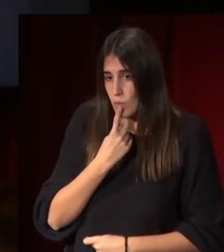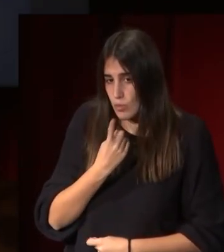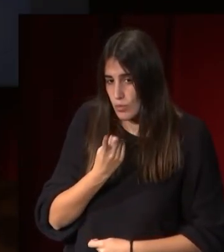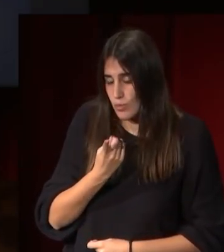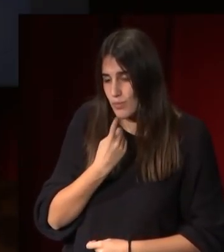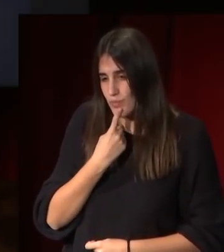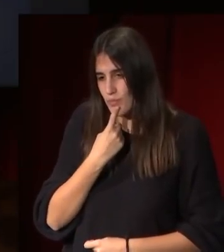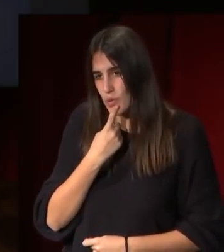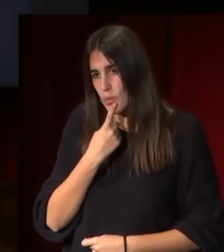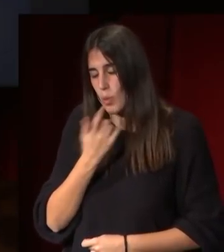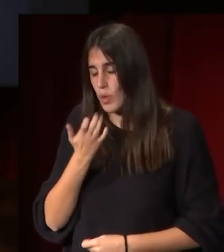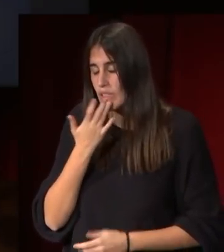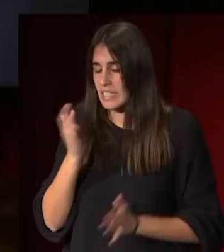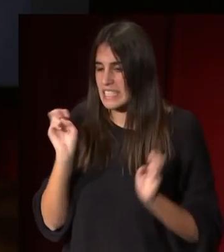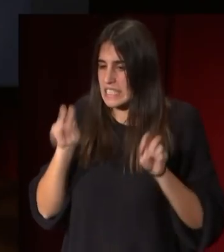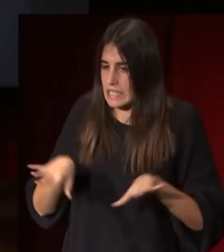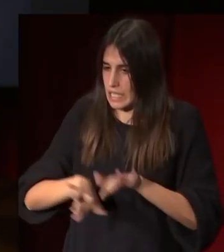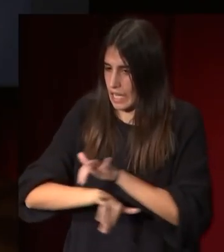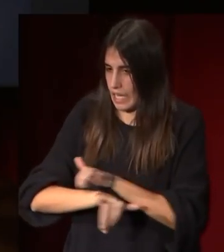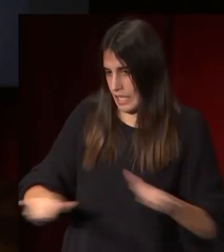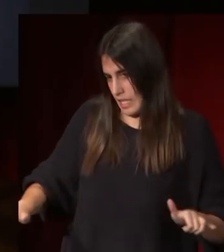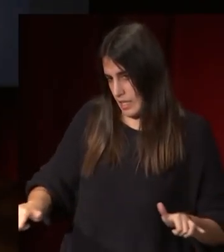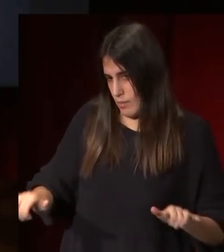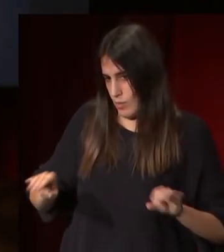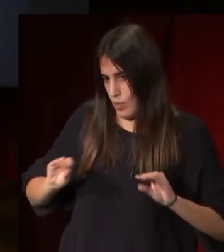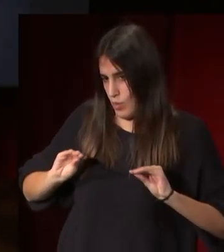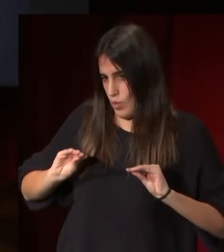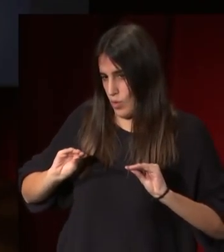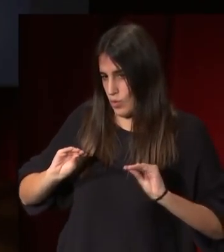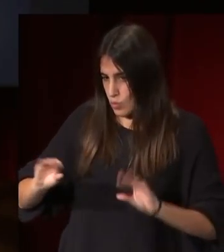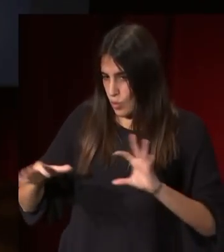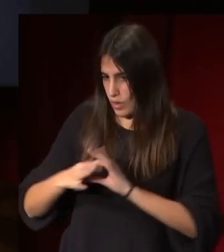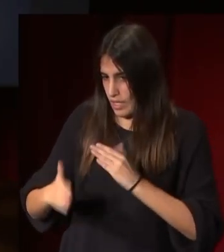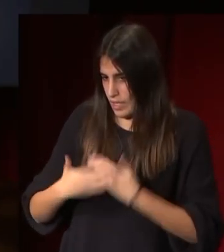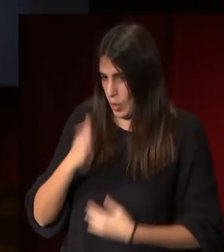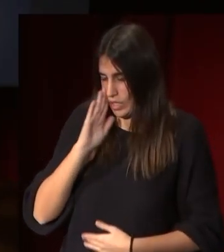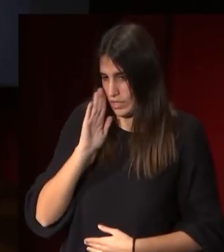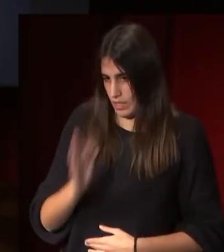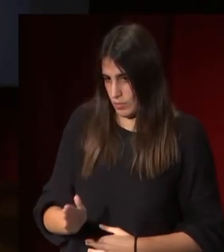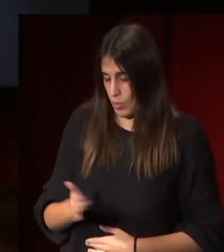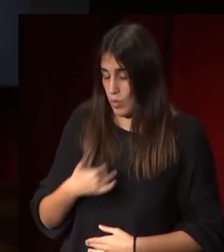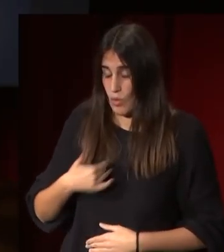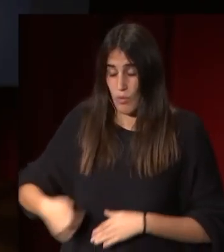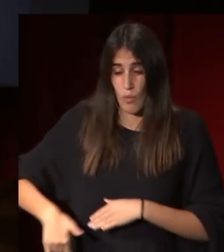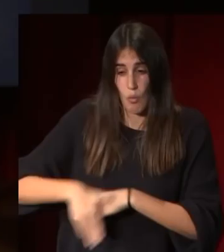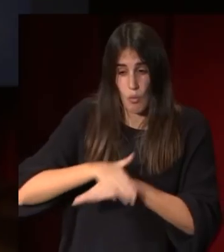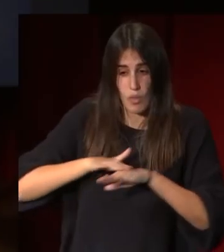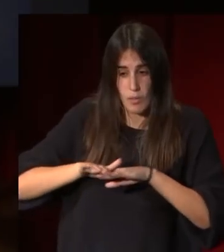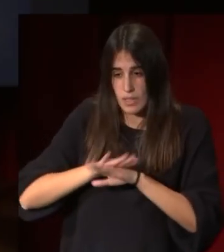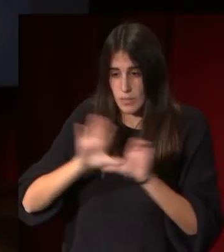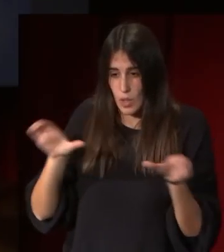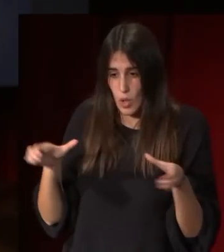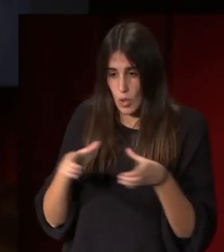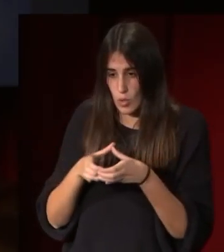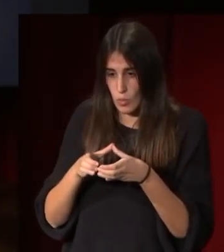del equilibrio habitual en el neoclasicismo fundamentalmente estos grupos